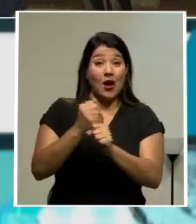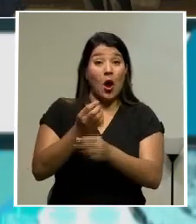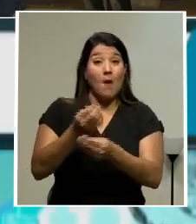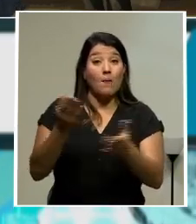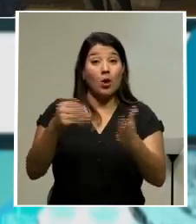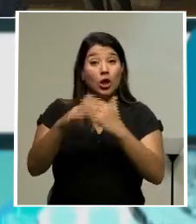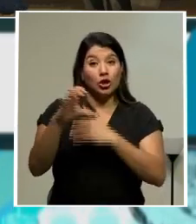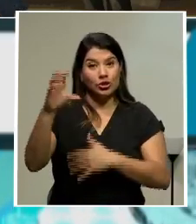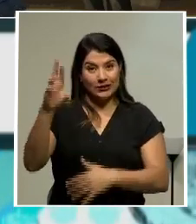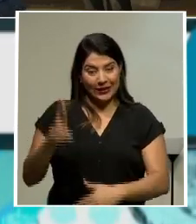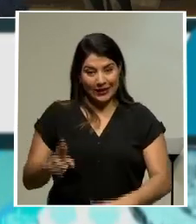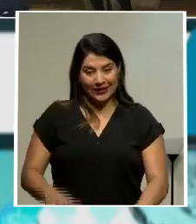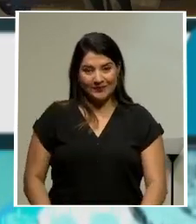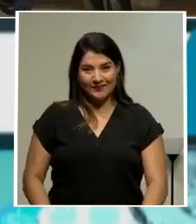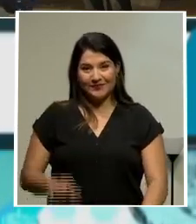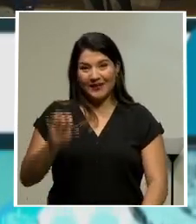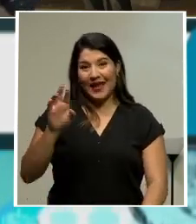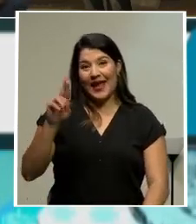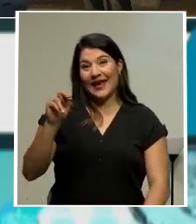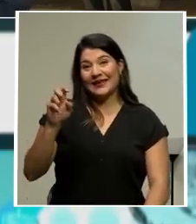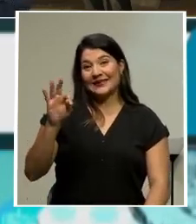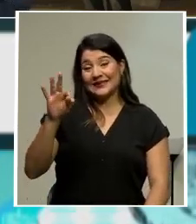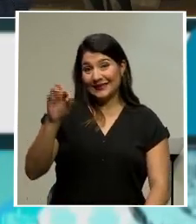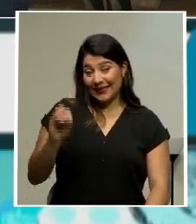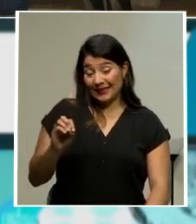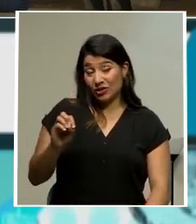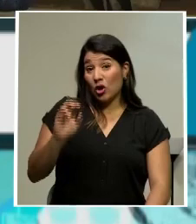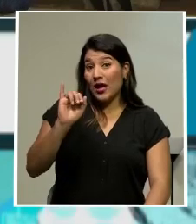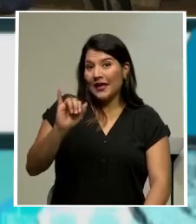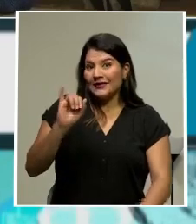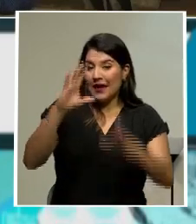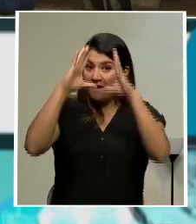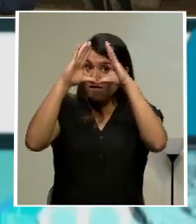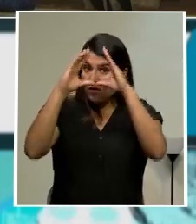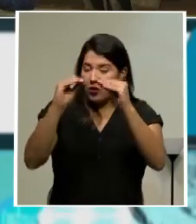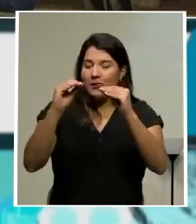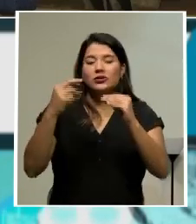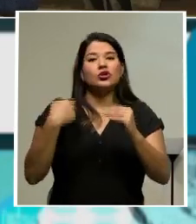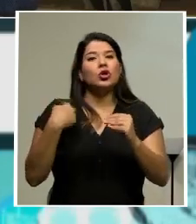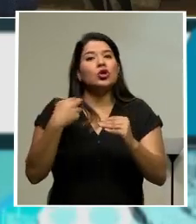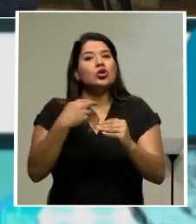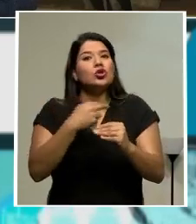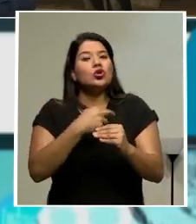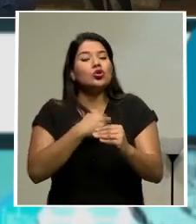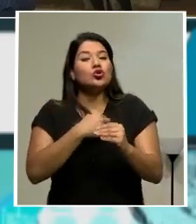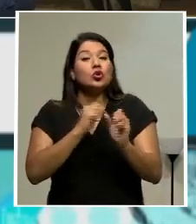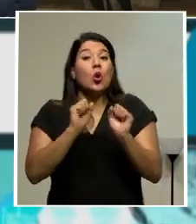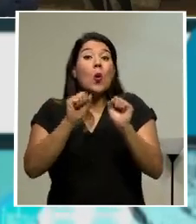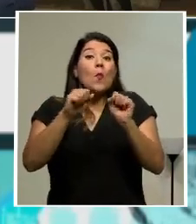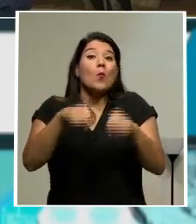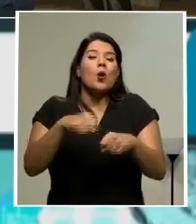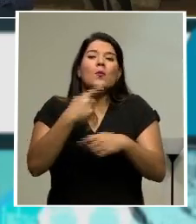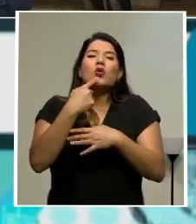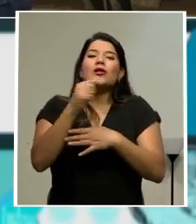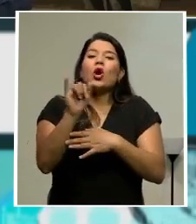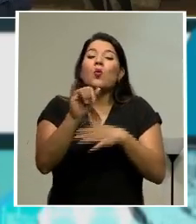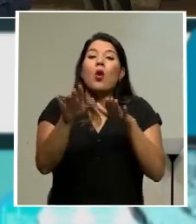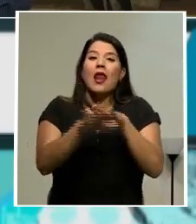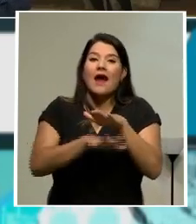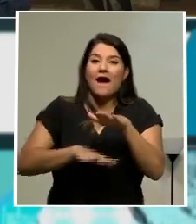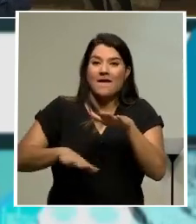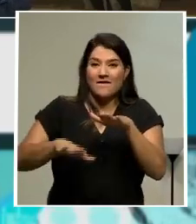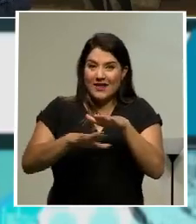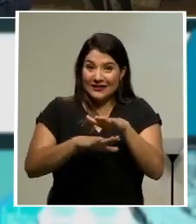nivel nacional. Ernesto, esto es lo que podríamos decir que es la zona medular de este